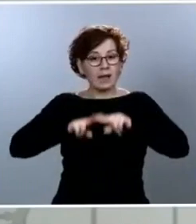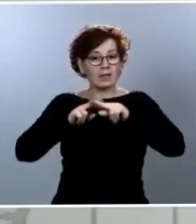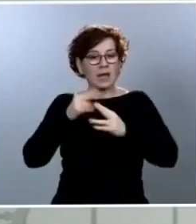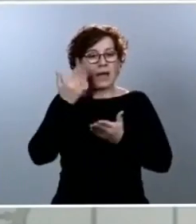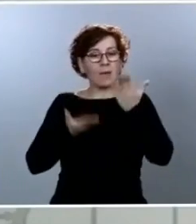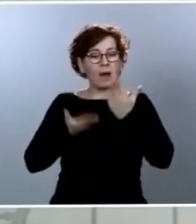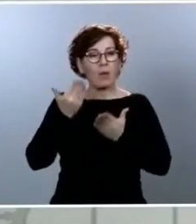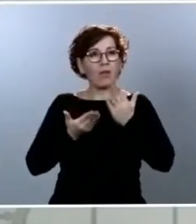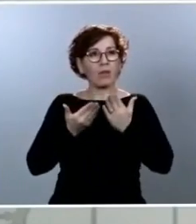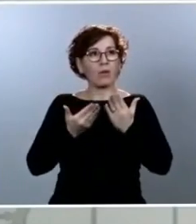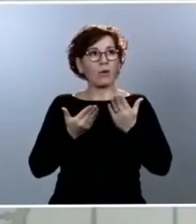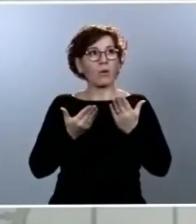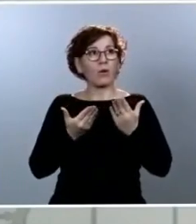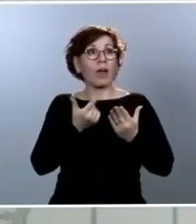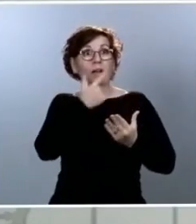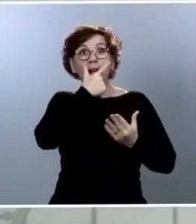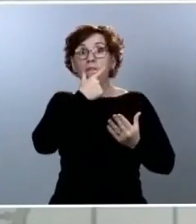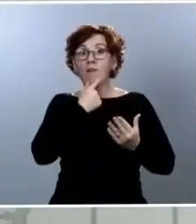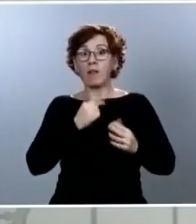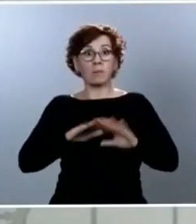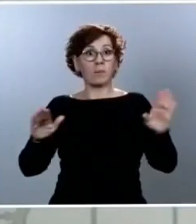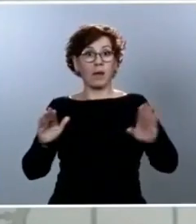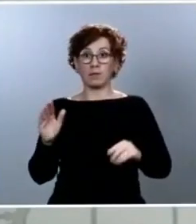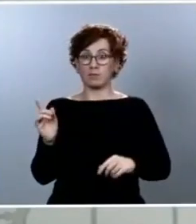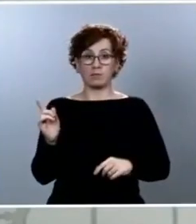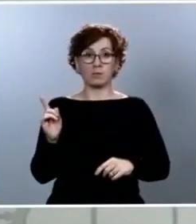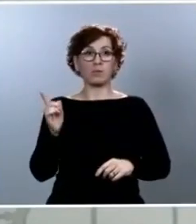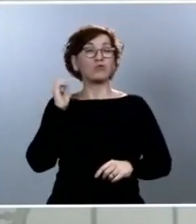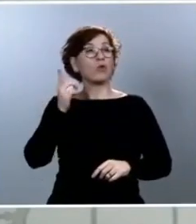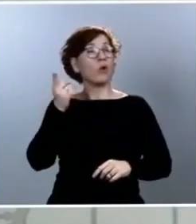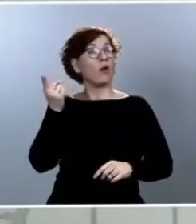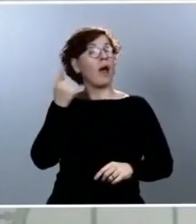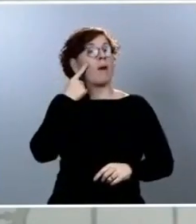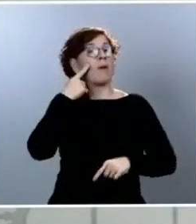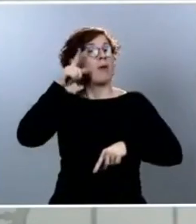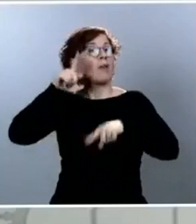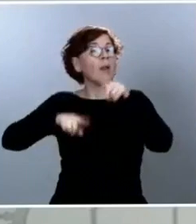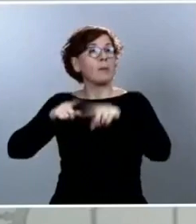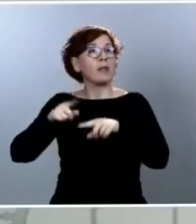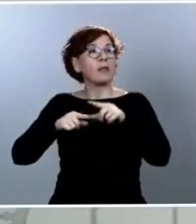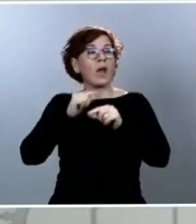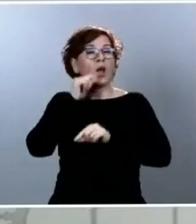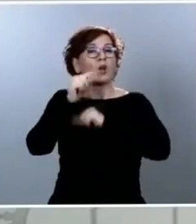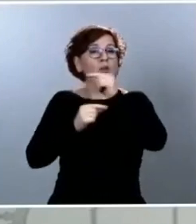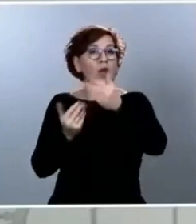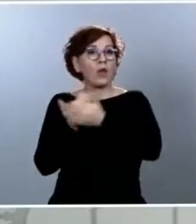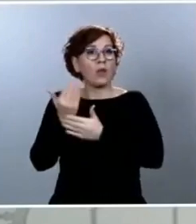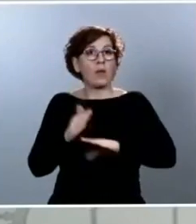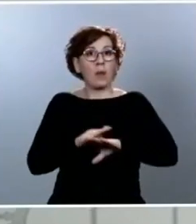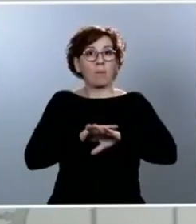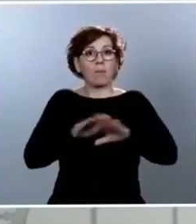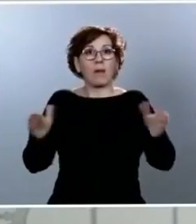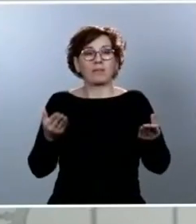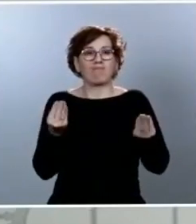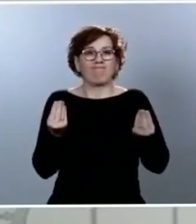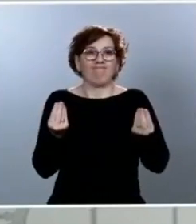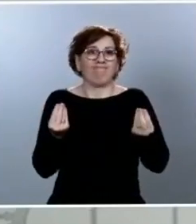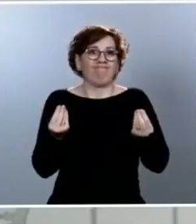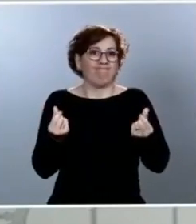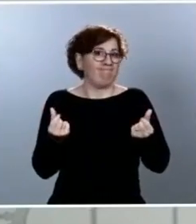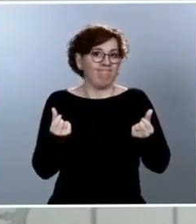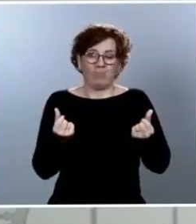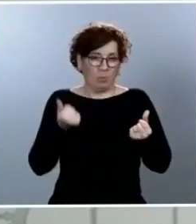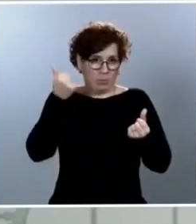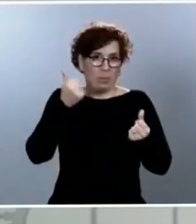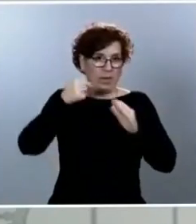fuese solamente el número de contagios diarios, pues efectivamente, digamos, el argumento se caería por su propio peso. Pero no es solamente